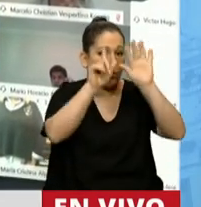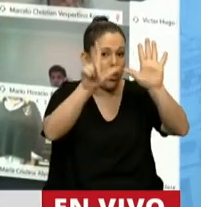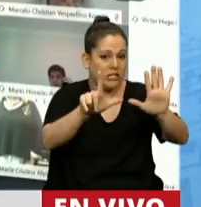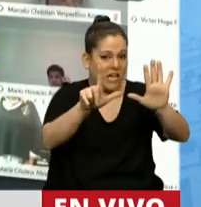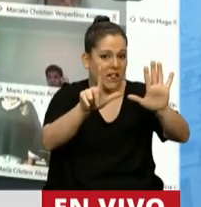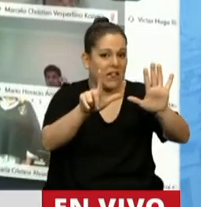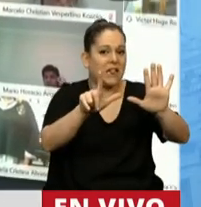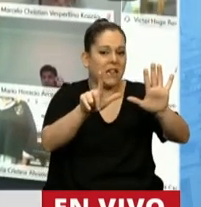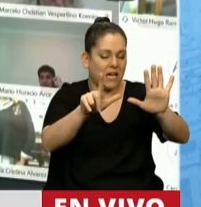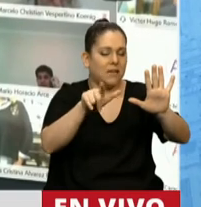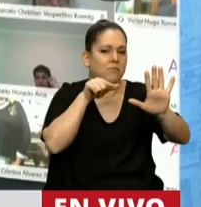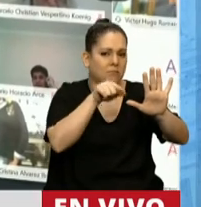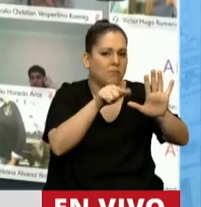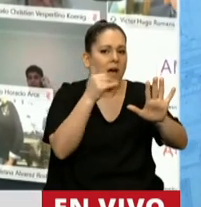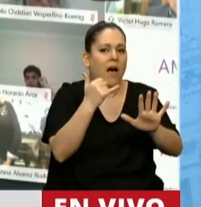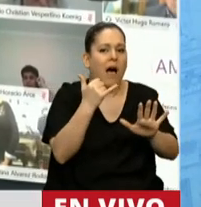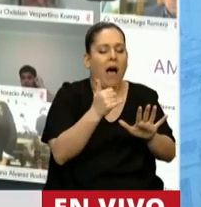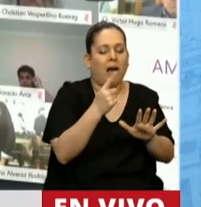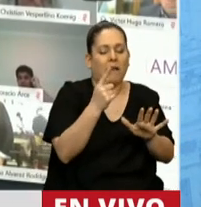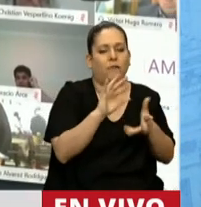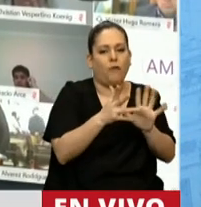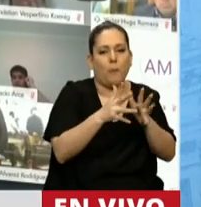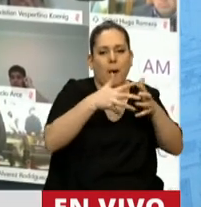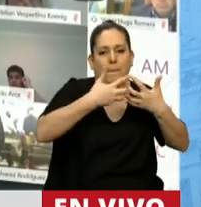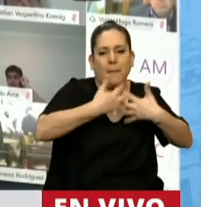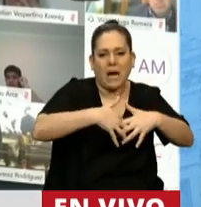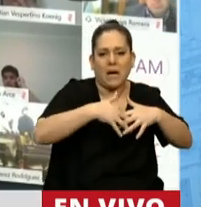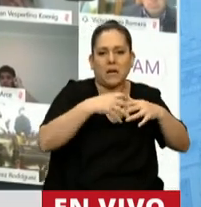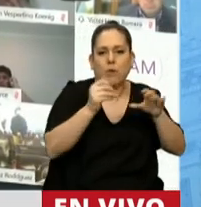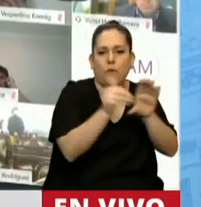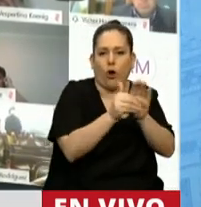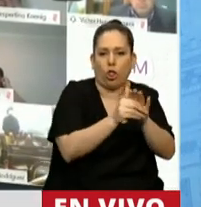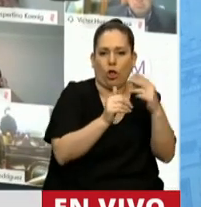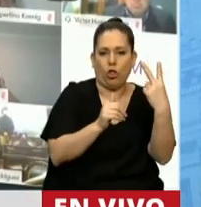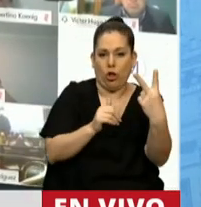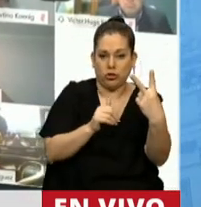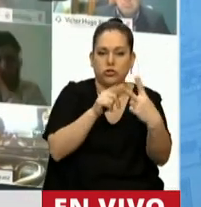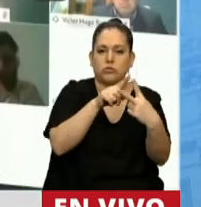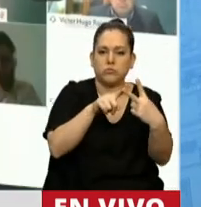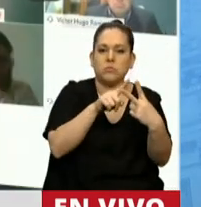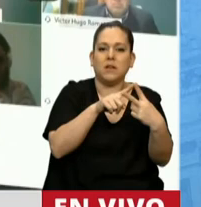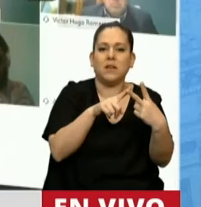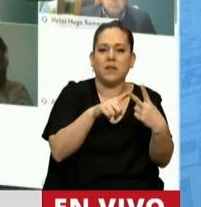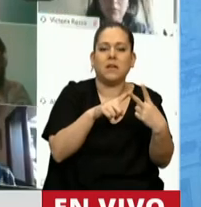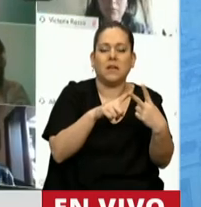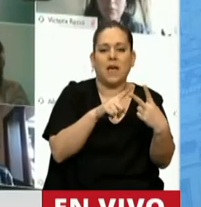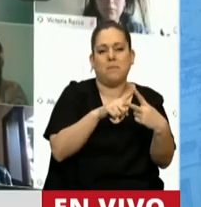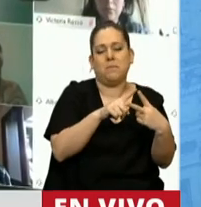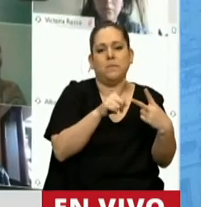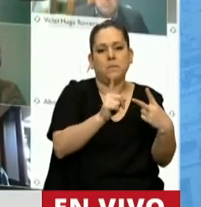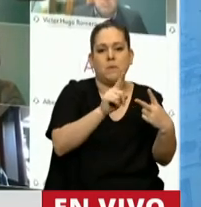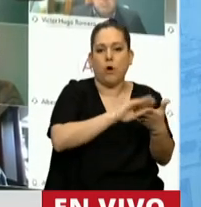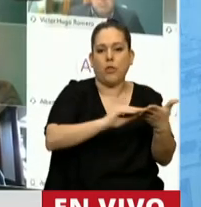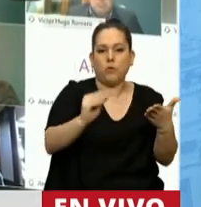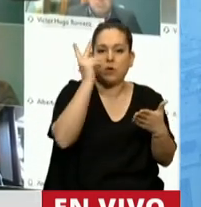crea un mecanismo para salida de dos fondos PINCO y Templeton que por haber sido carry traders como dijo el